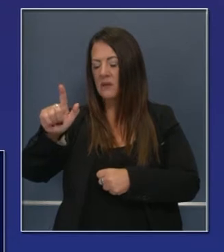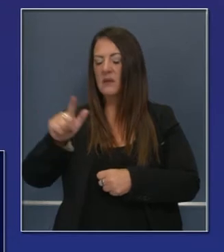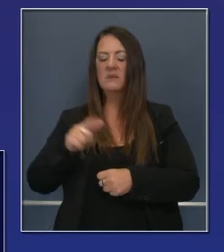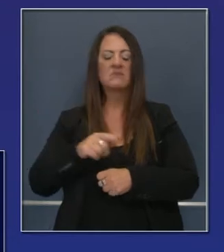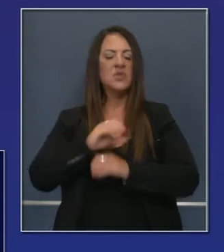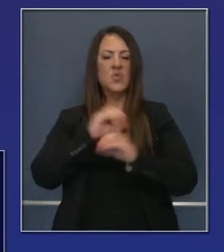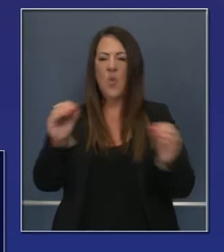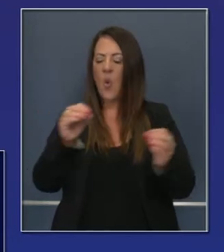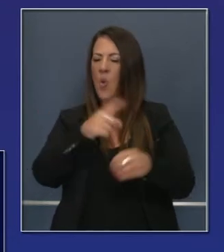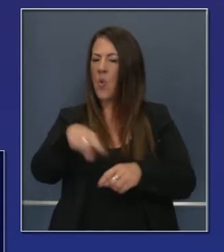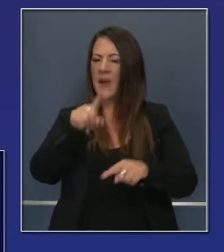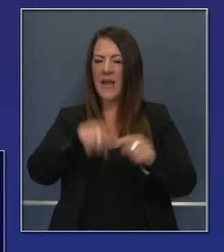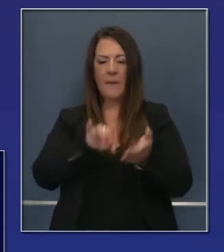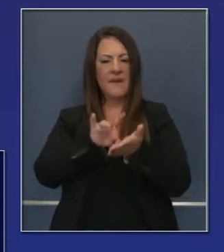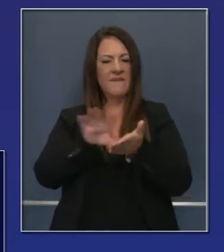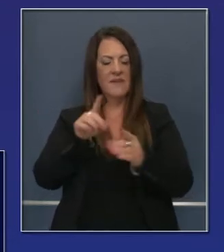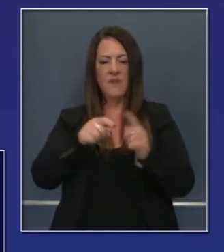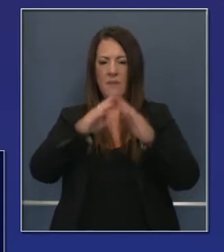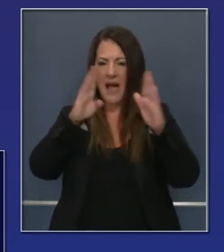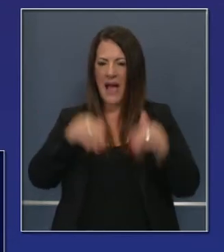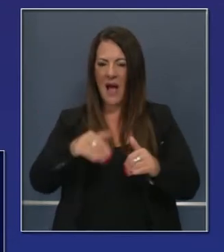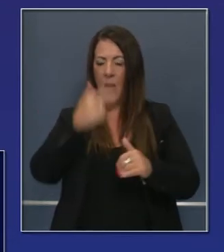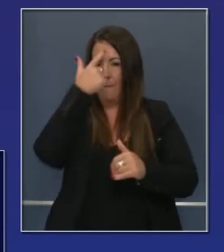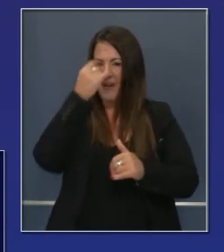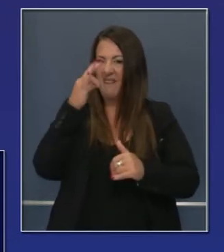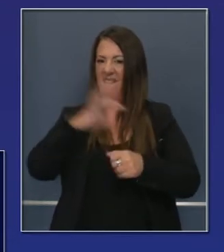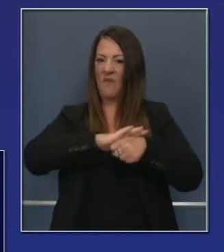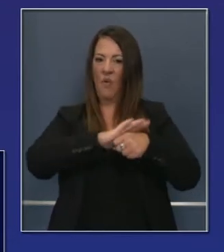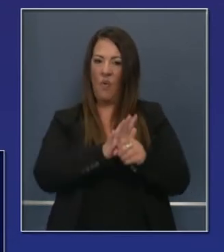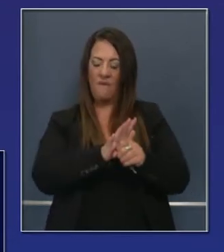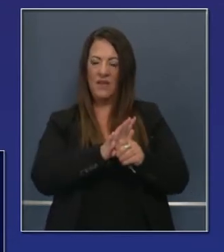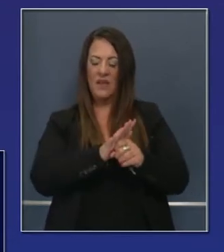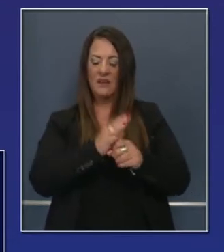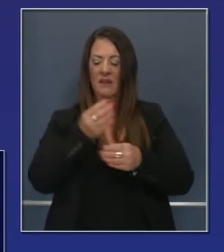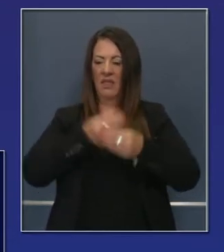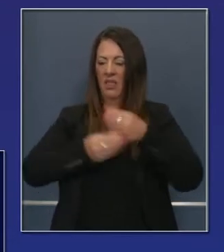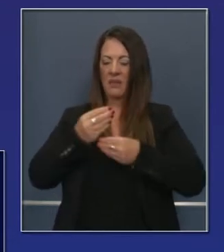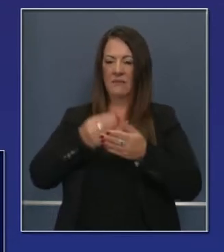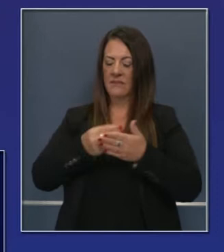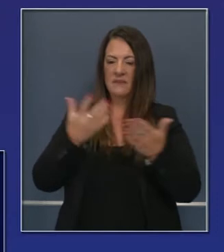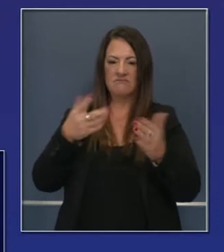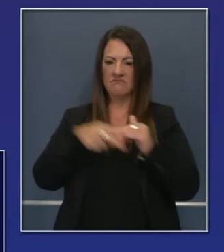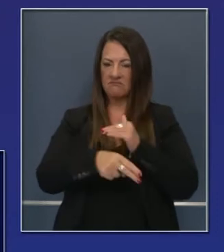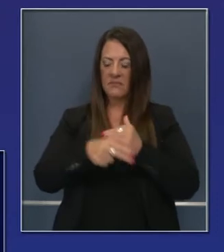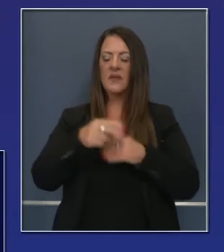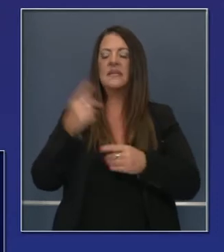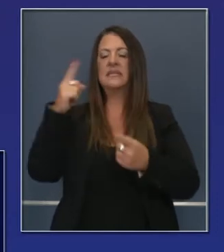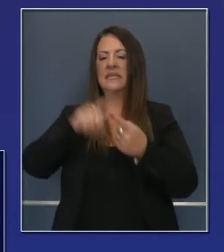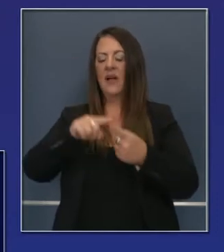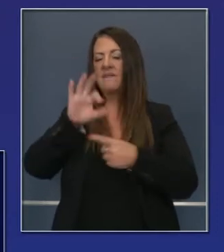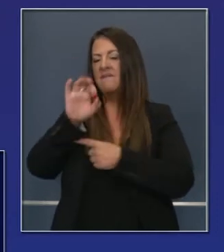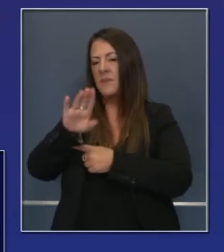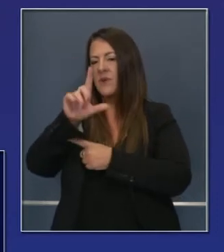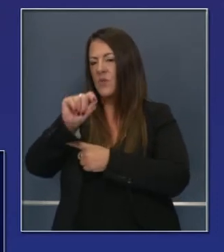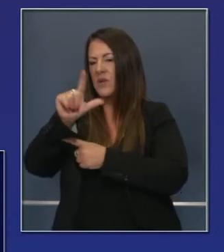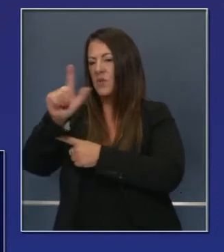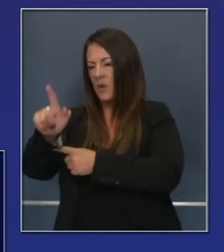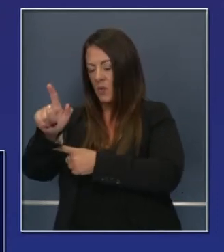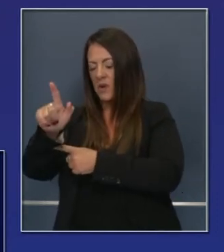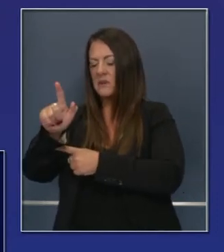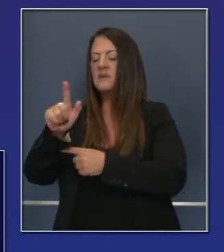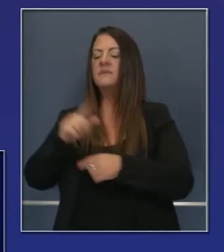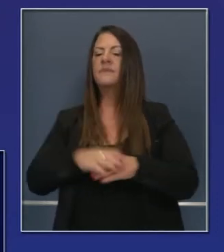para personas que no pagan el alquiler en relación con COVID-19 hasta febrero de 2021. Hay